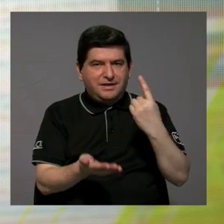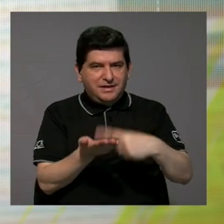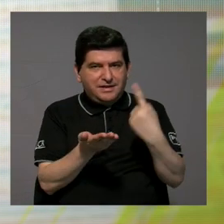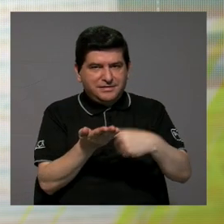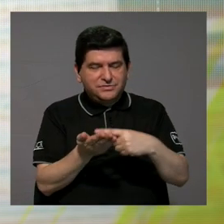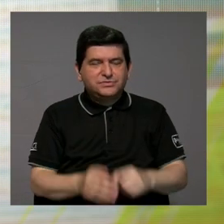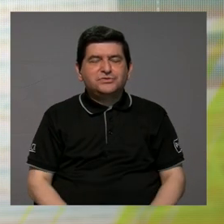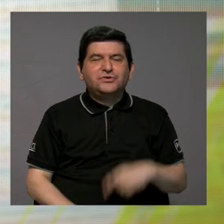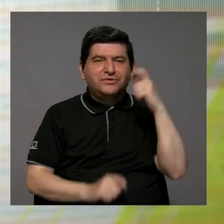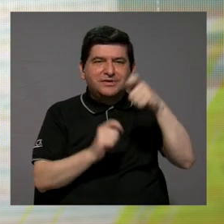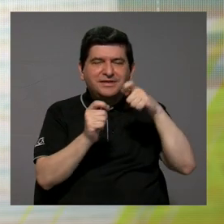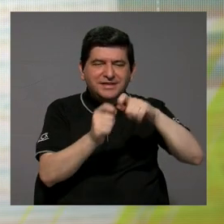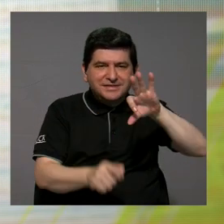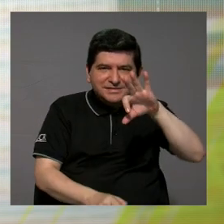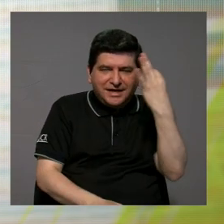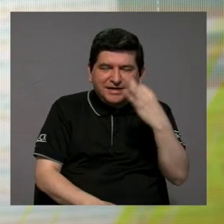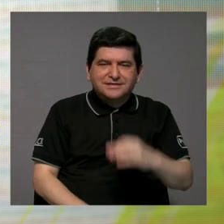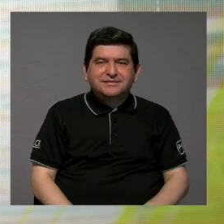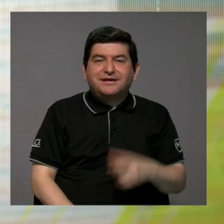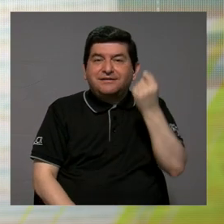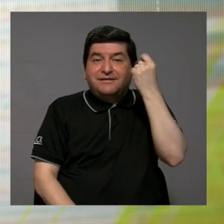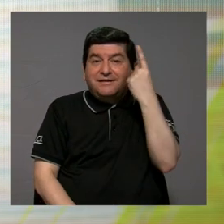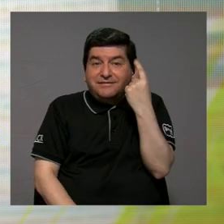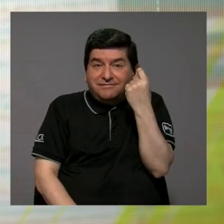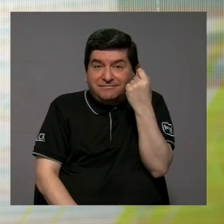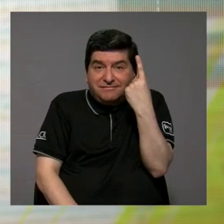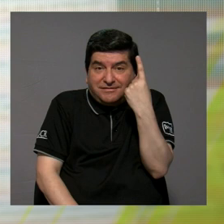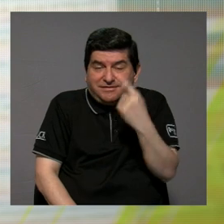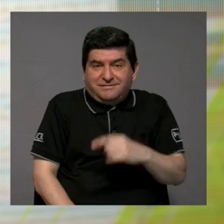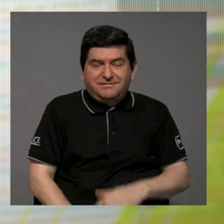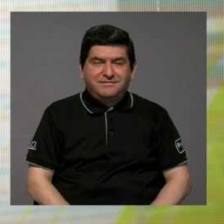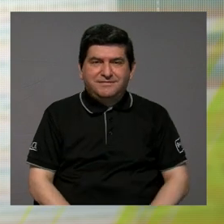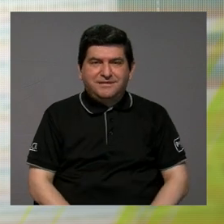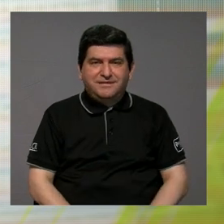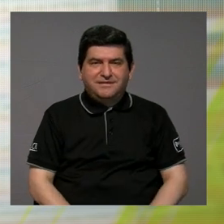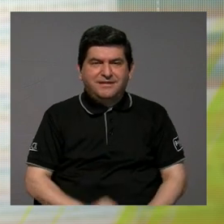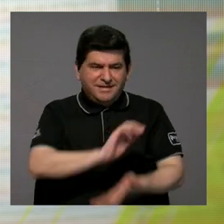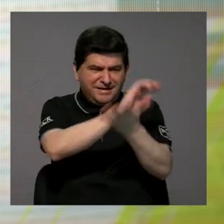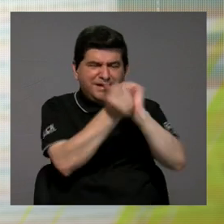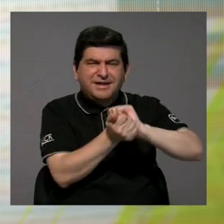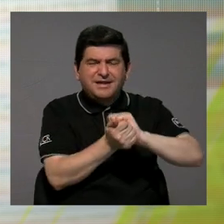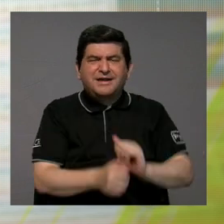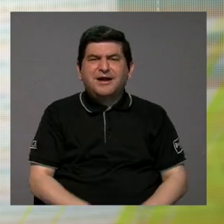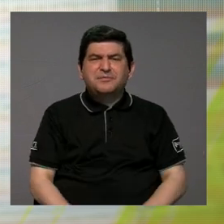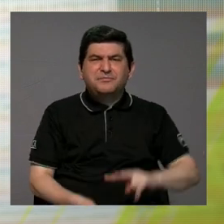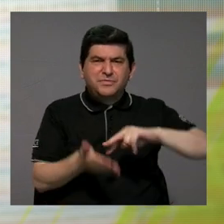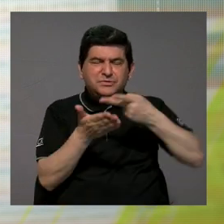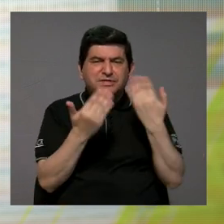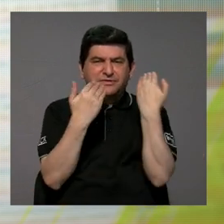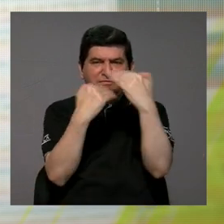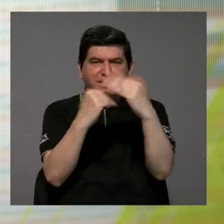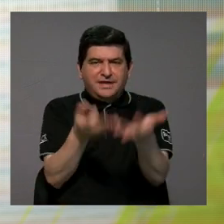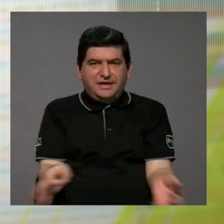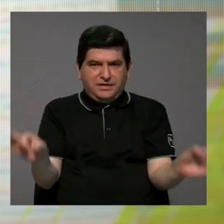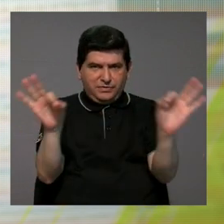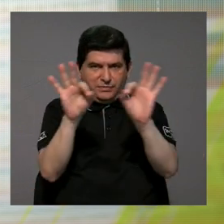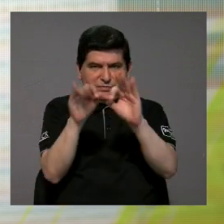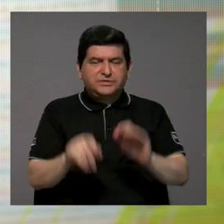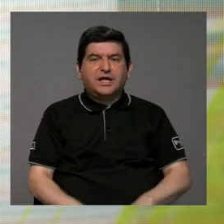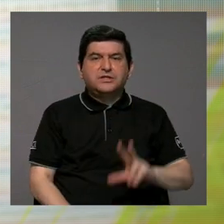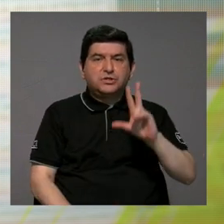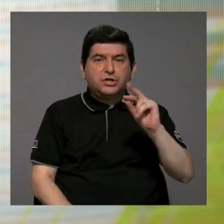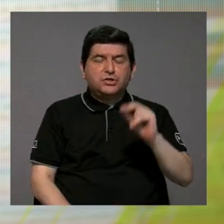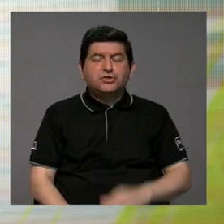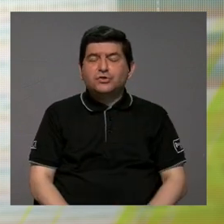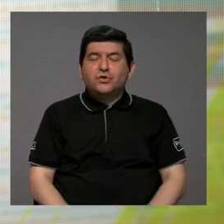en su justa dimensión. Hay que entender que esta reforma plantea algunos límites que son importantes. Es